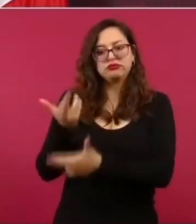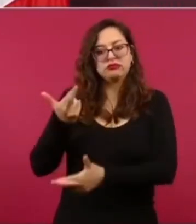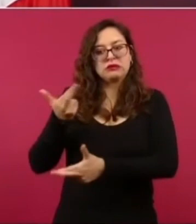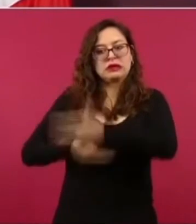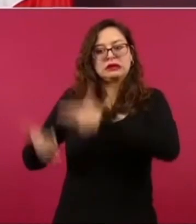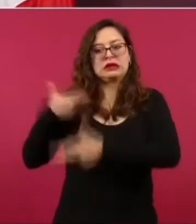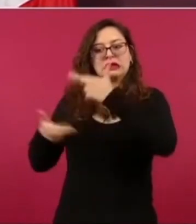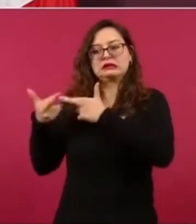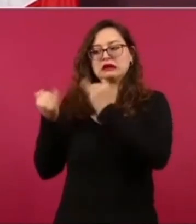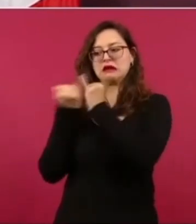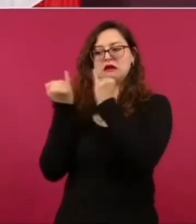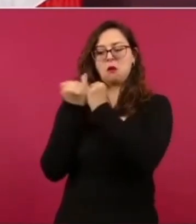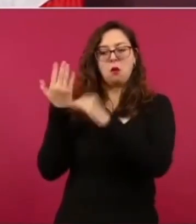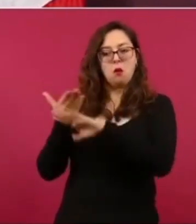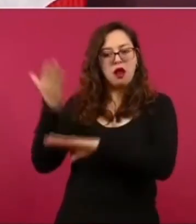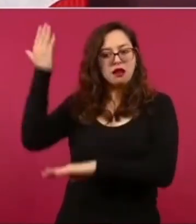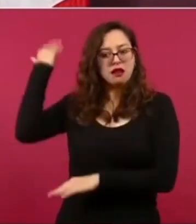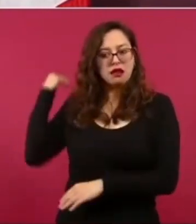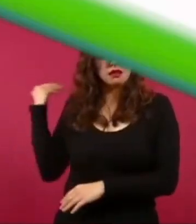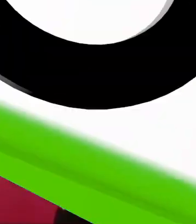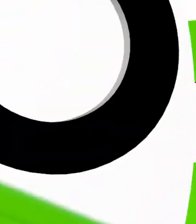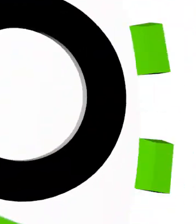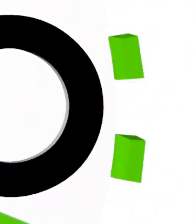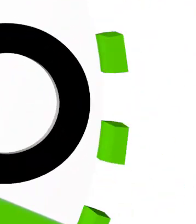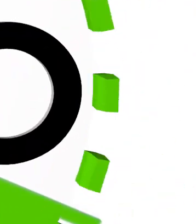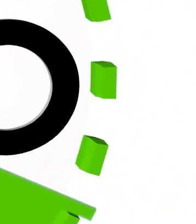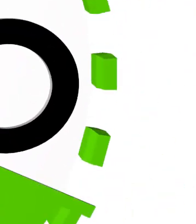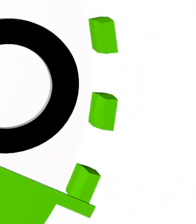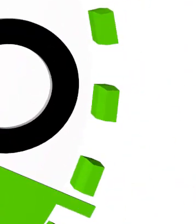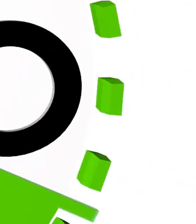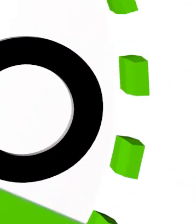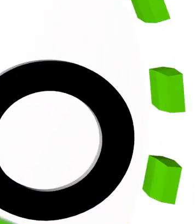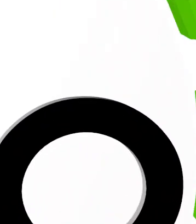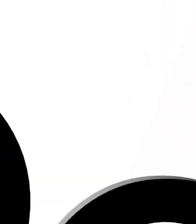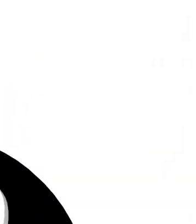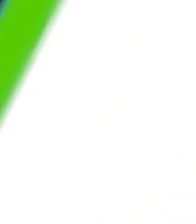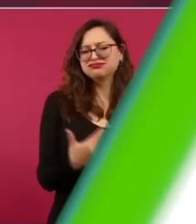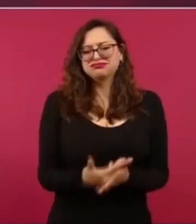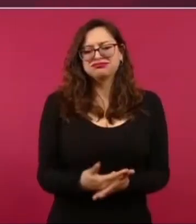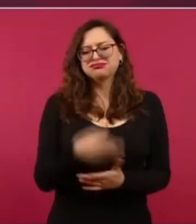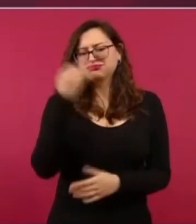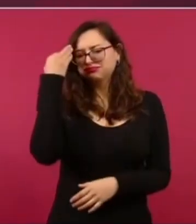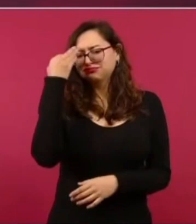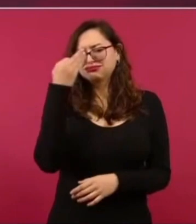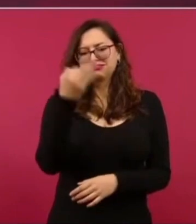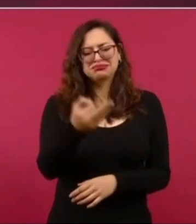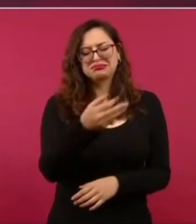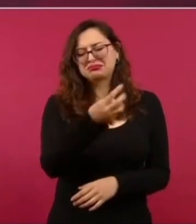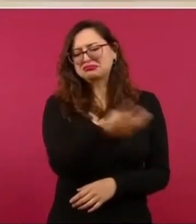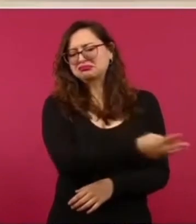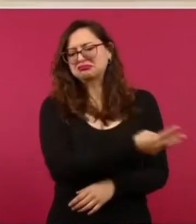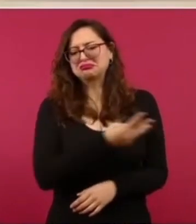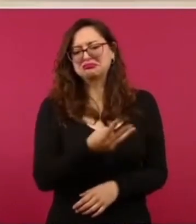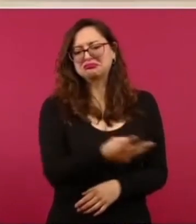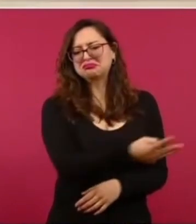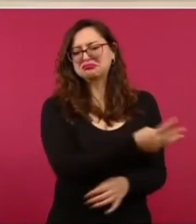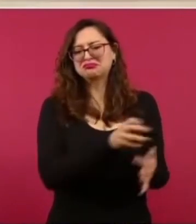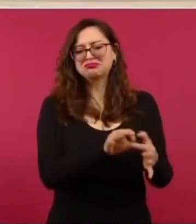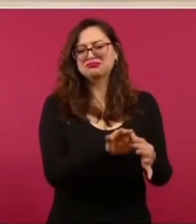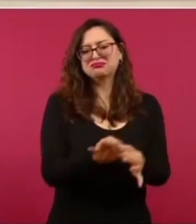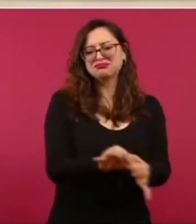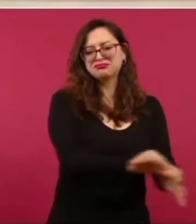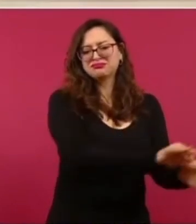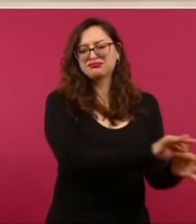llevando a cabo, millones de mexicanos. Con la información de la redacción, para 90 grados, Sergio Reinel.